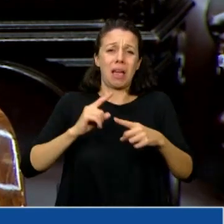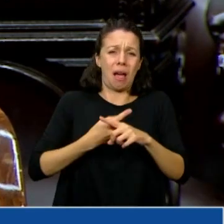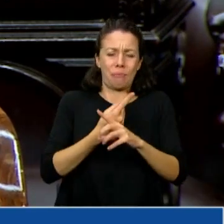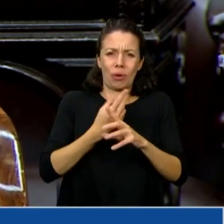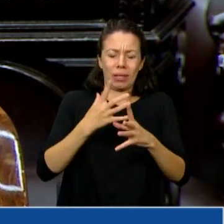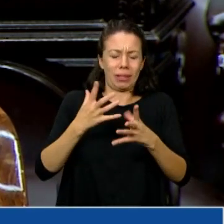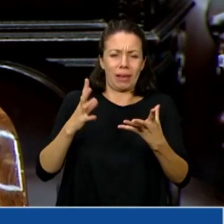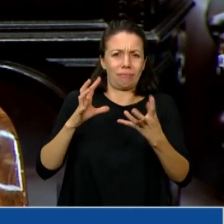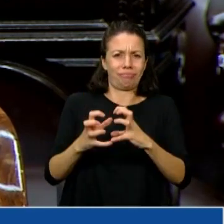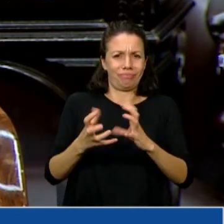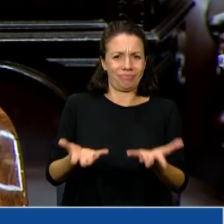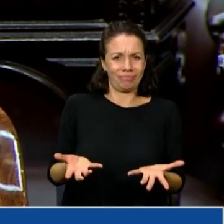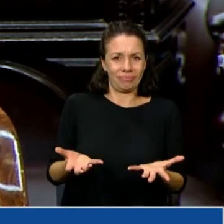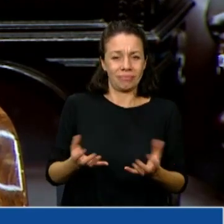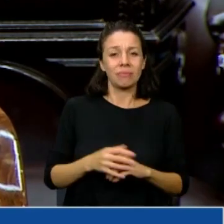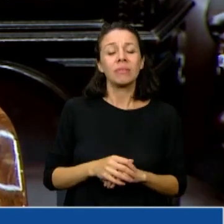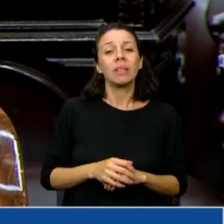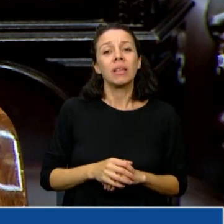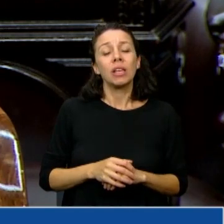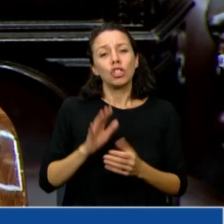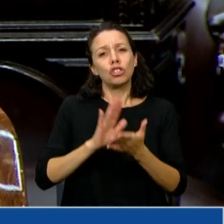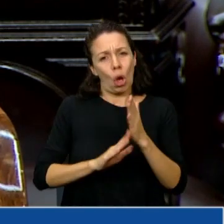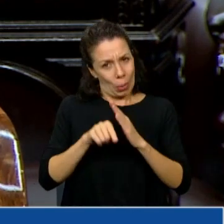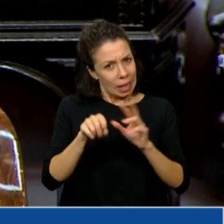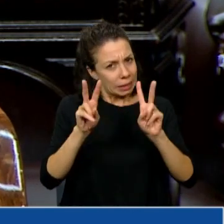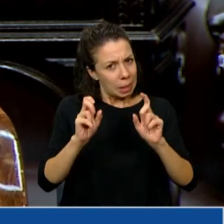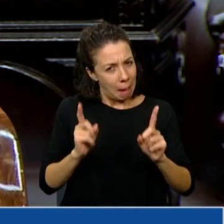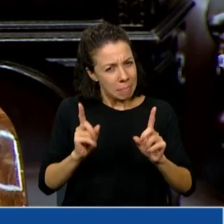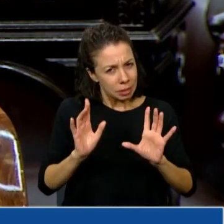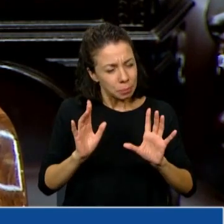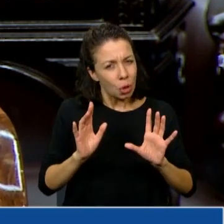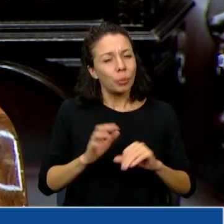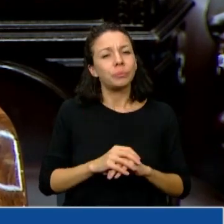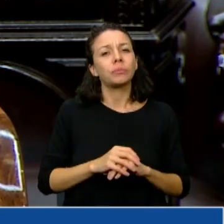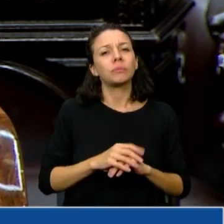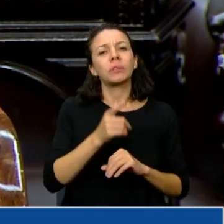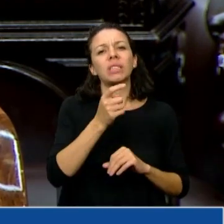respecto también a esto. Acá usted hizo referencia al